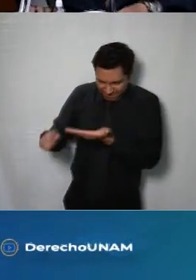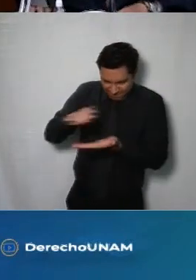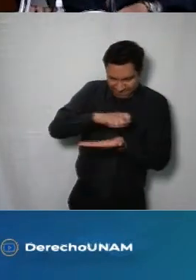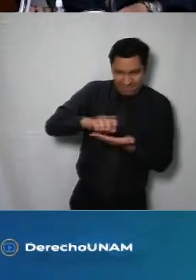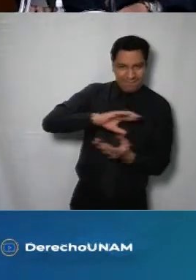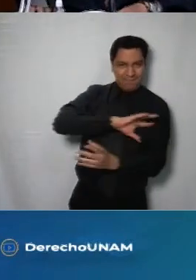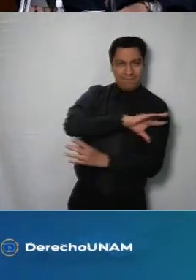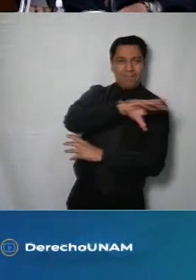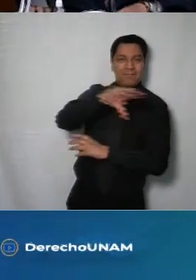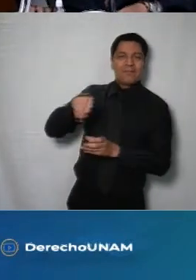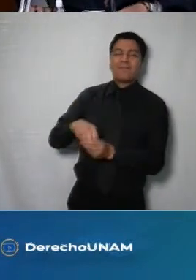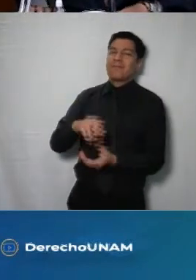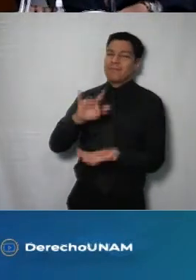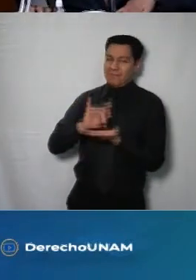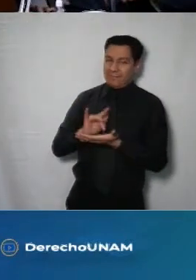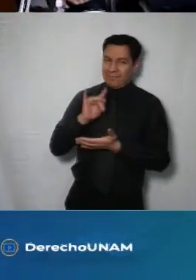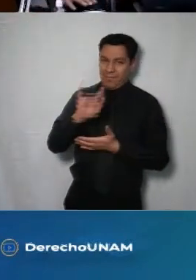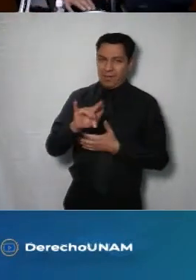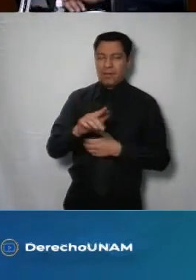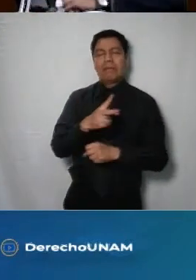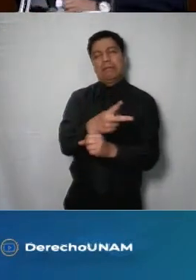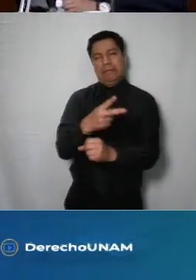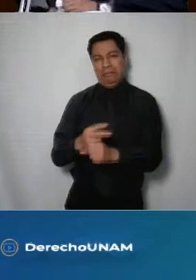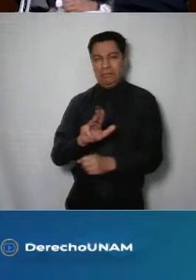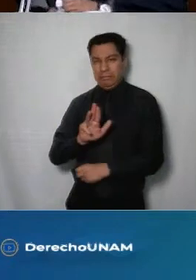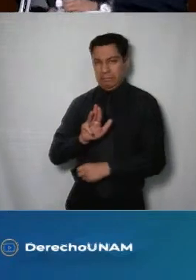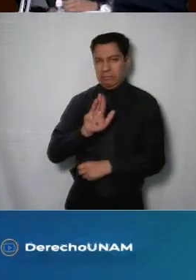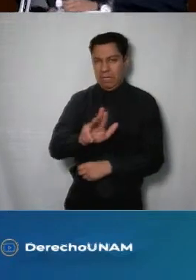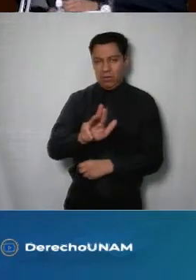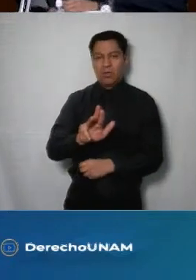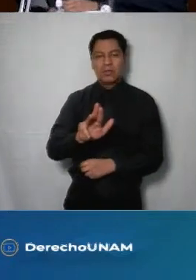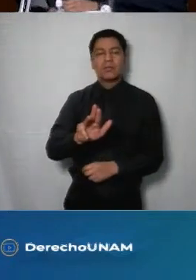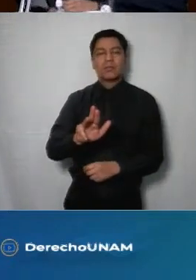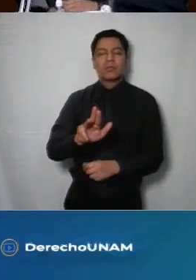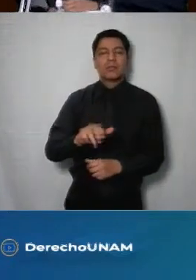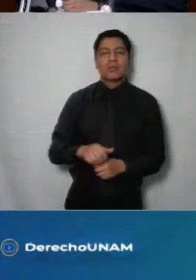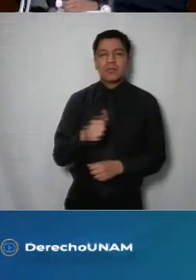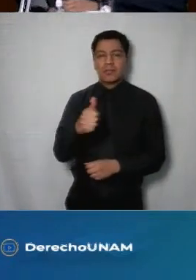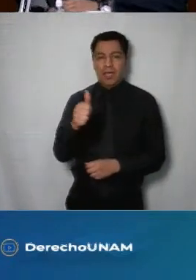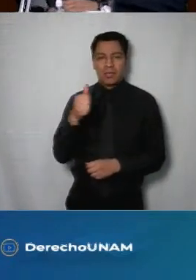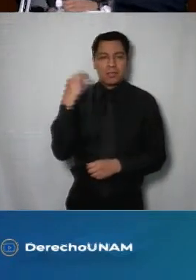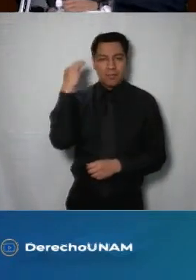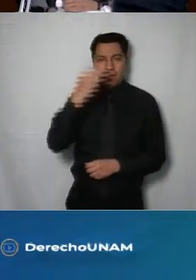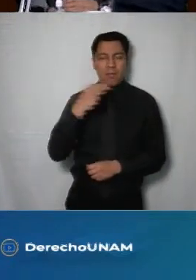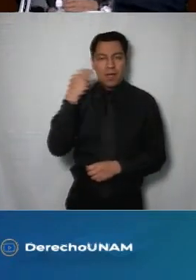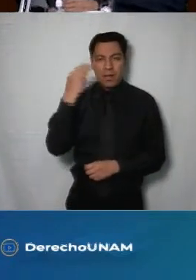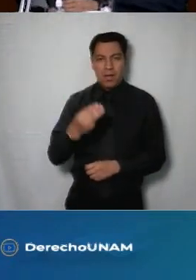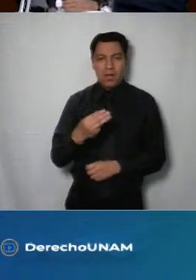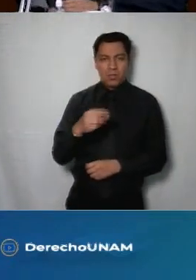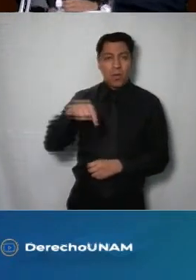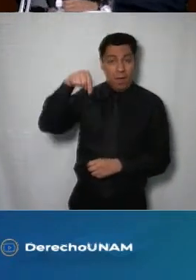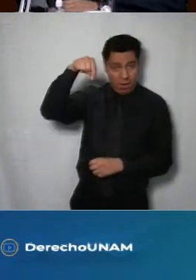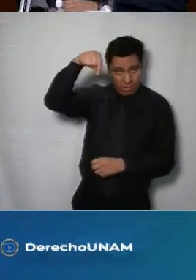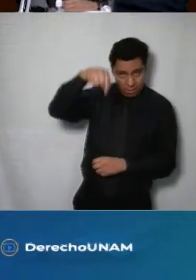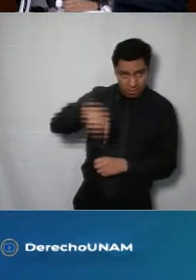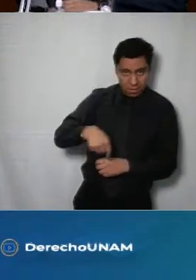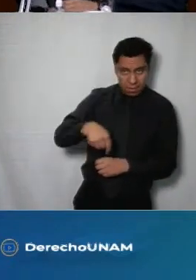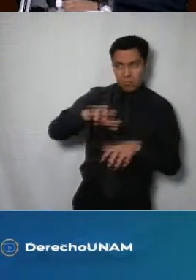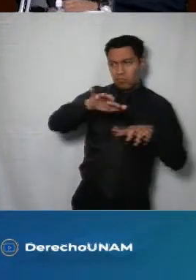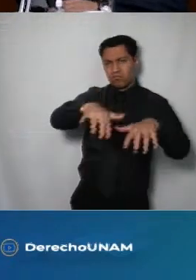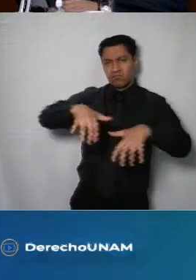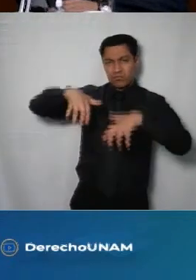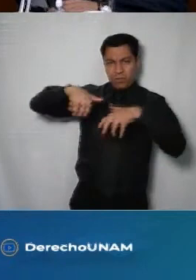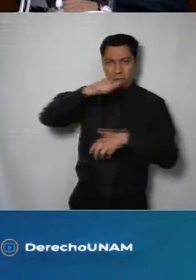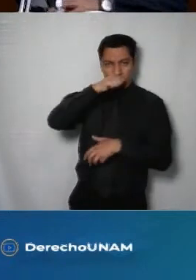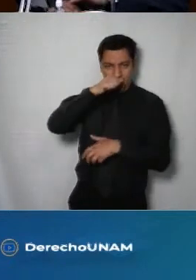aprovecho para invitarles el próximo miércoles 6 de marzo al auditorio Benito Juárez de la Facultad de Derecho de la UNAM que